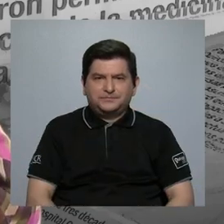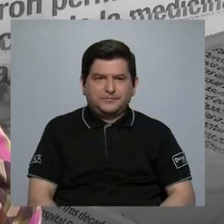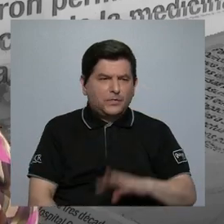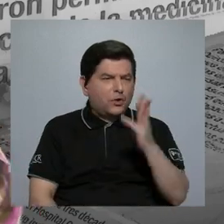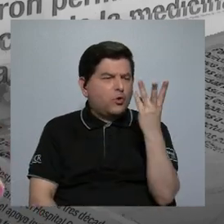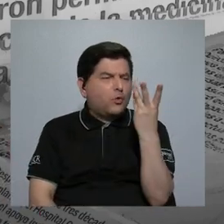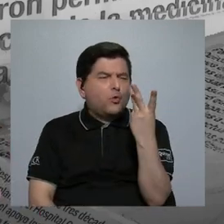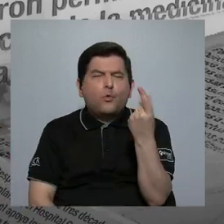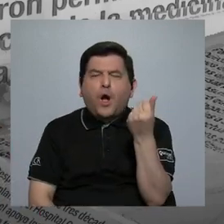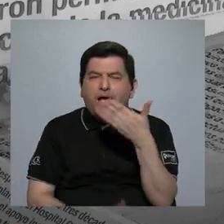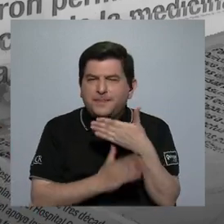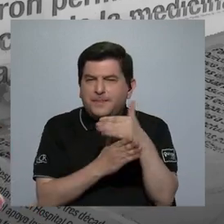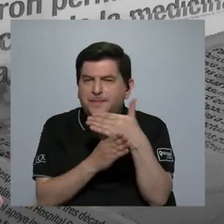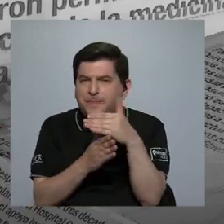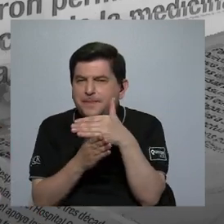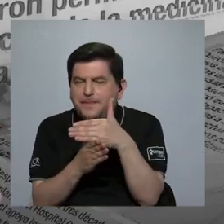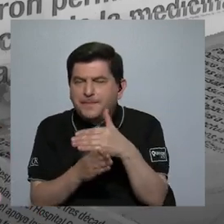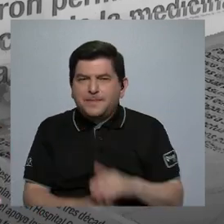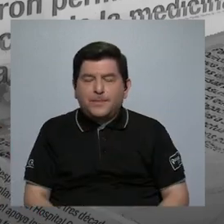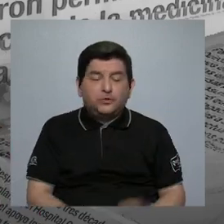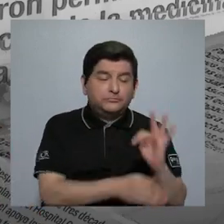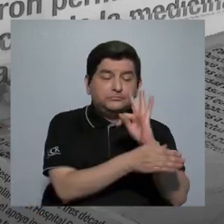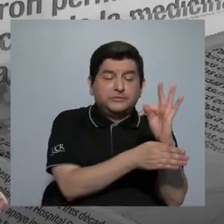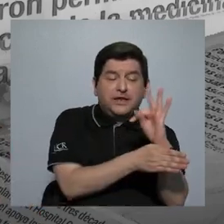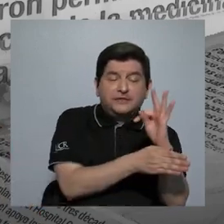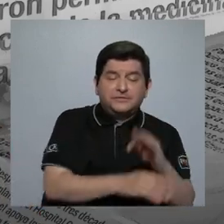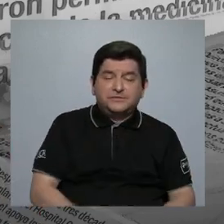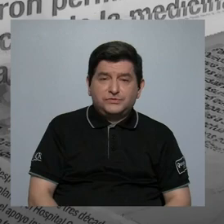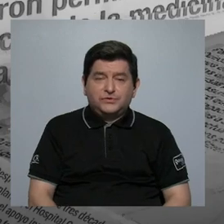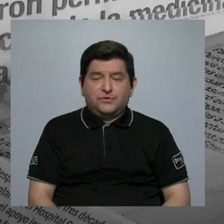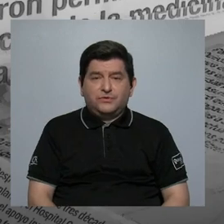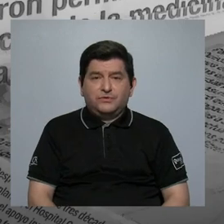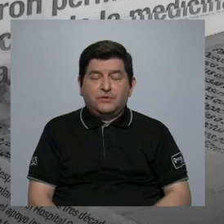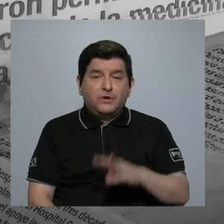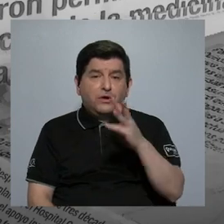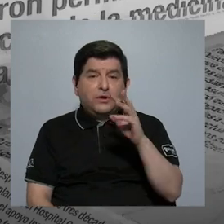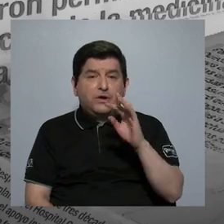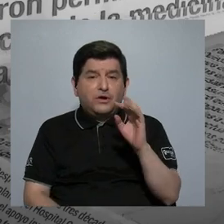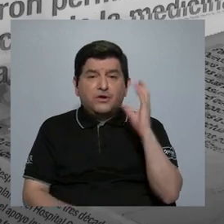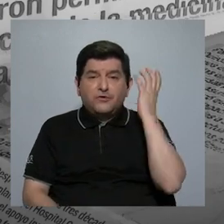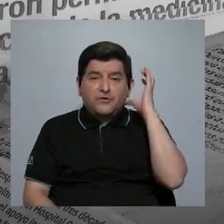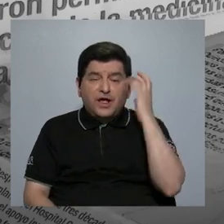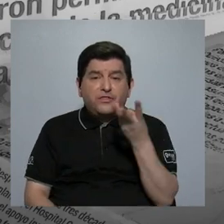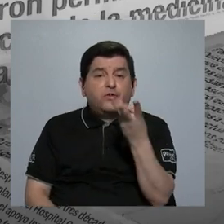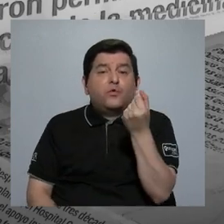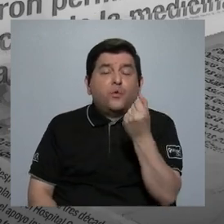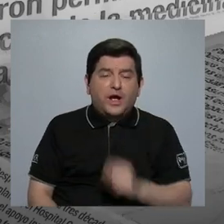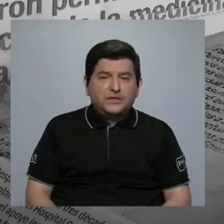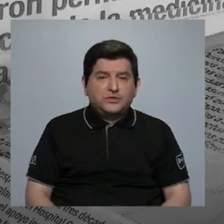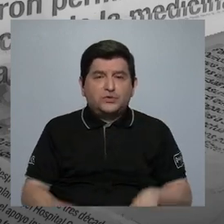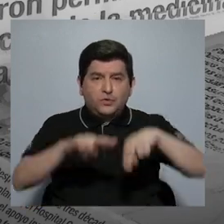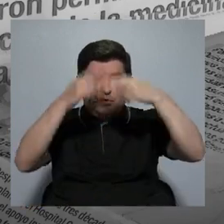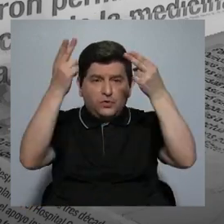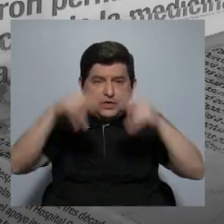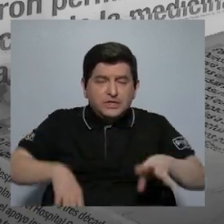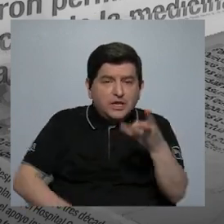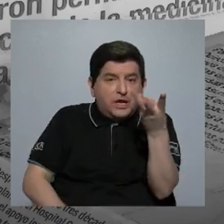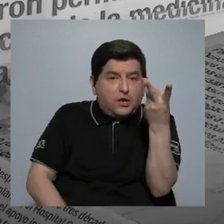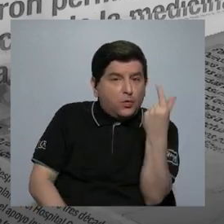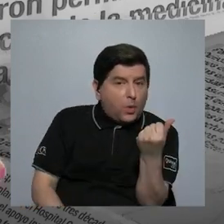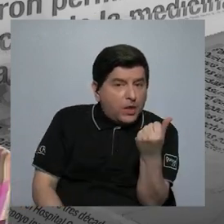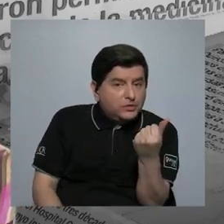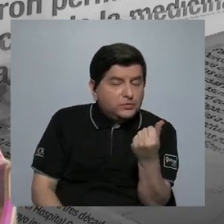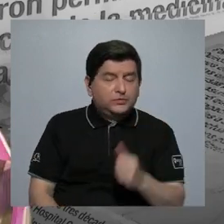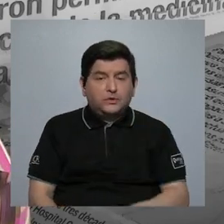cuánto se distribuyó en televisión, cuánto recibieron en radio, cuánto recibieron en internet, por